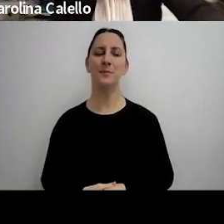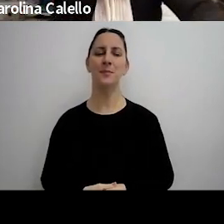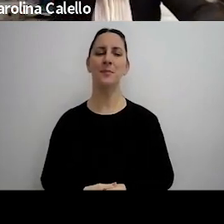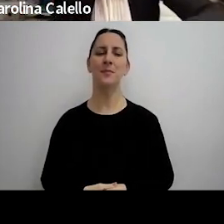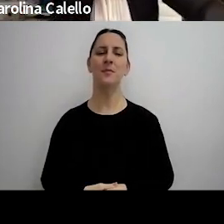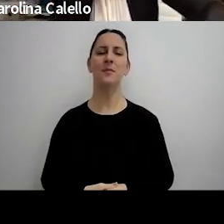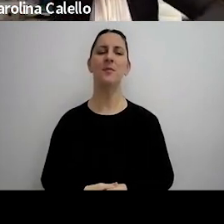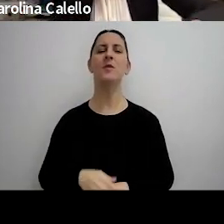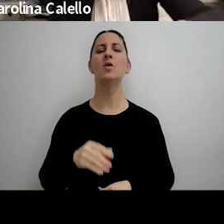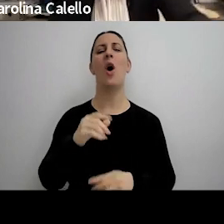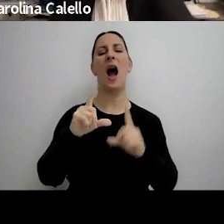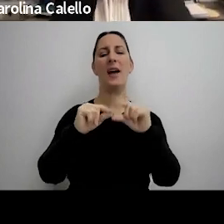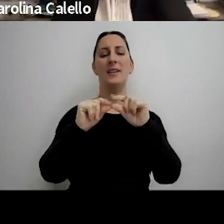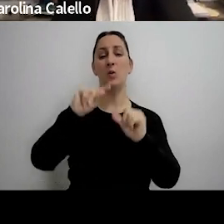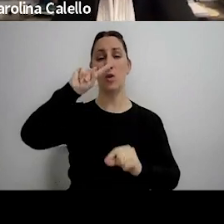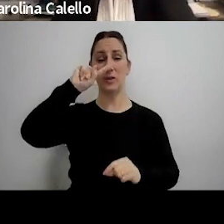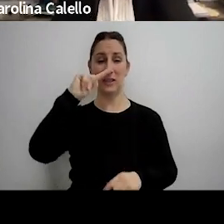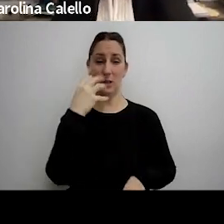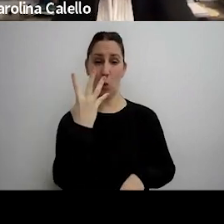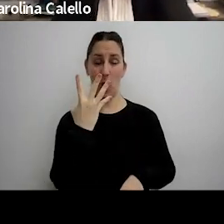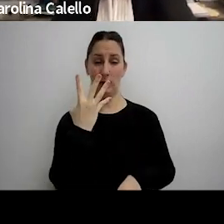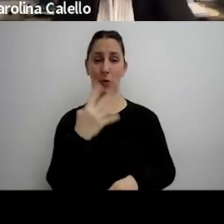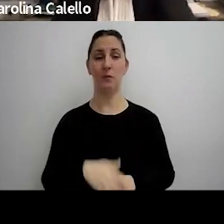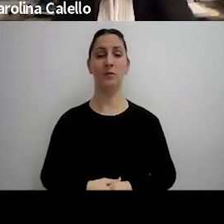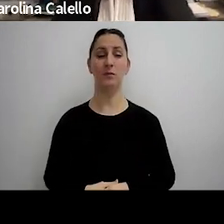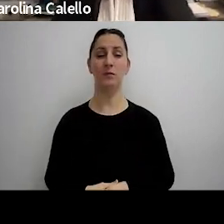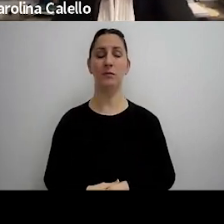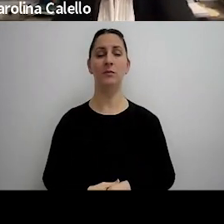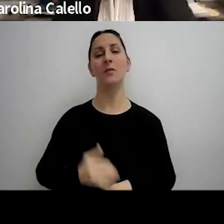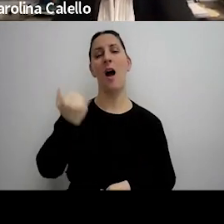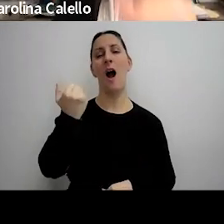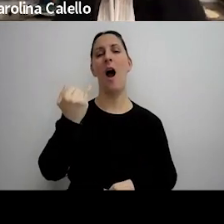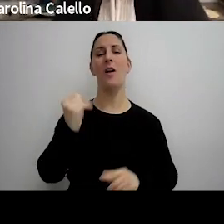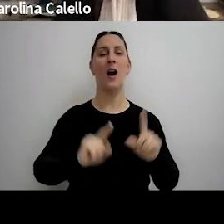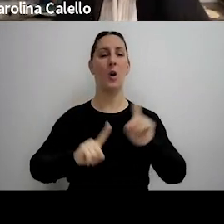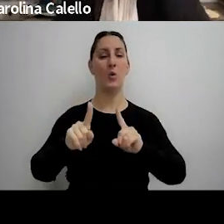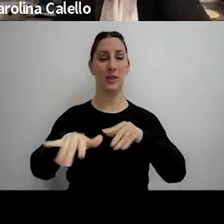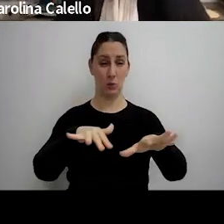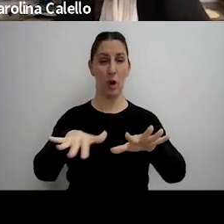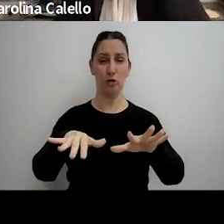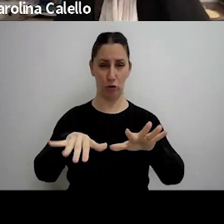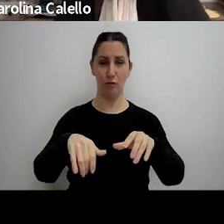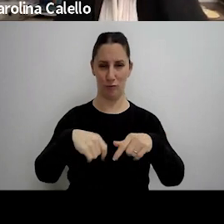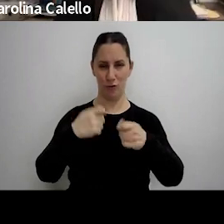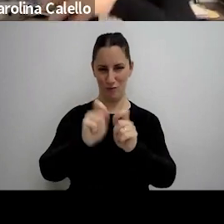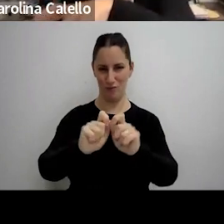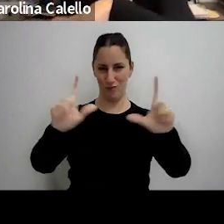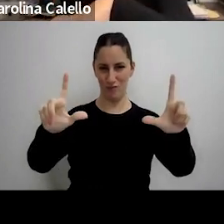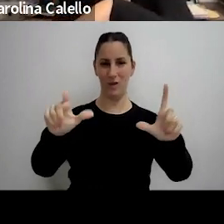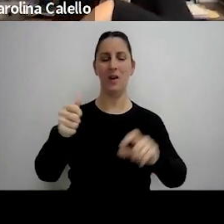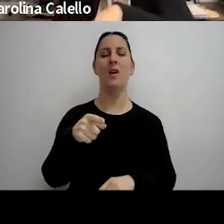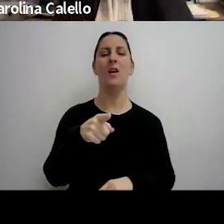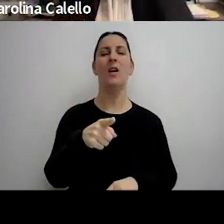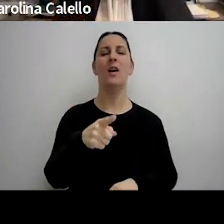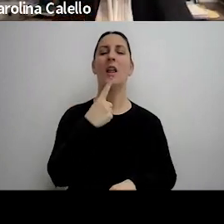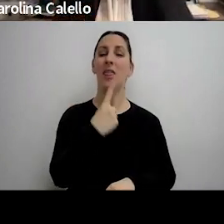la indemnidad del artículo 74 hay casos les dejo acá el artículo 74 es el